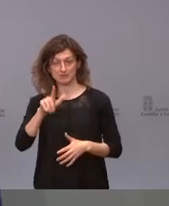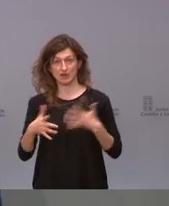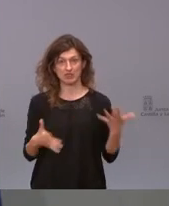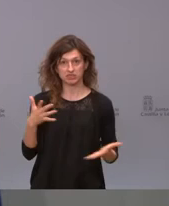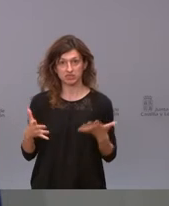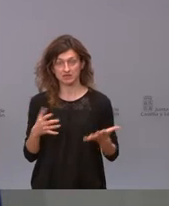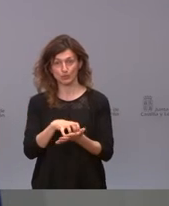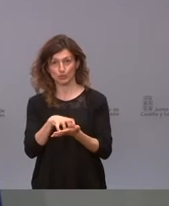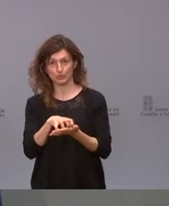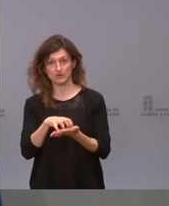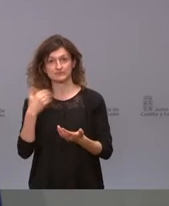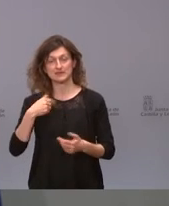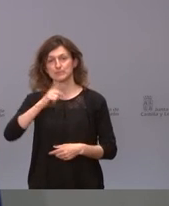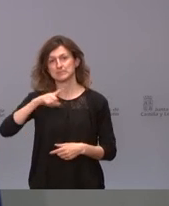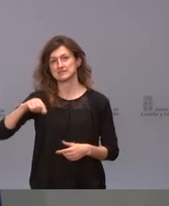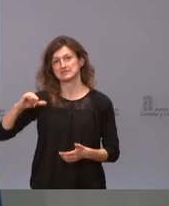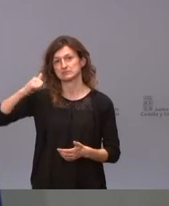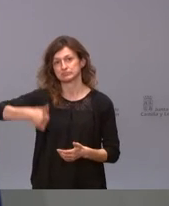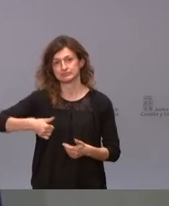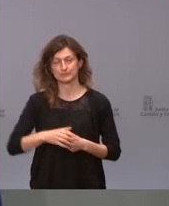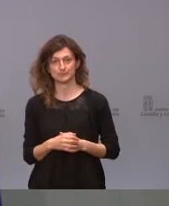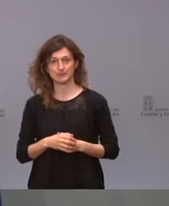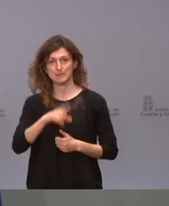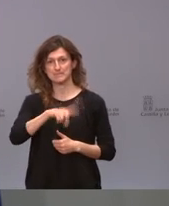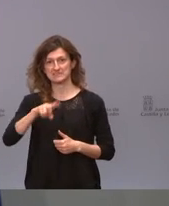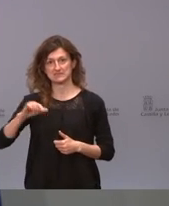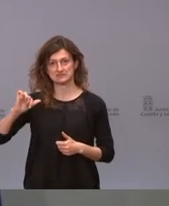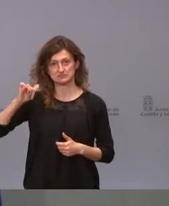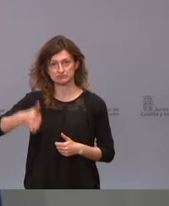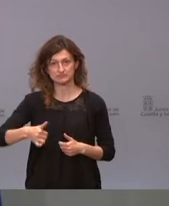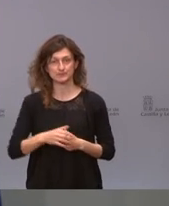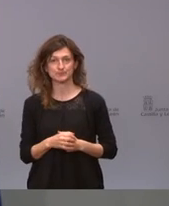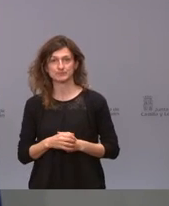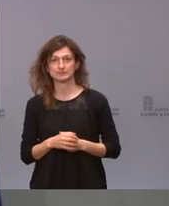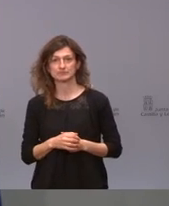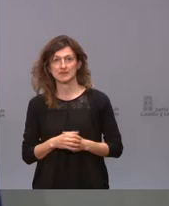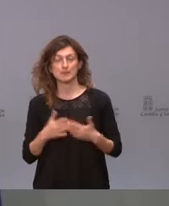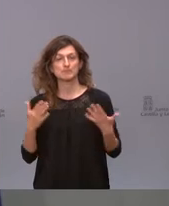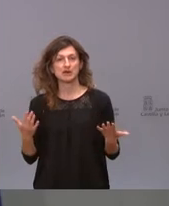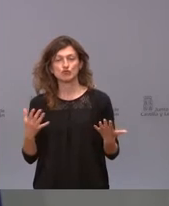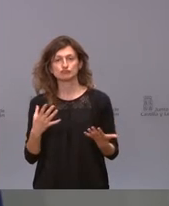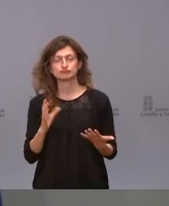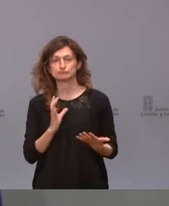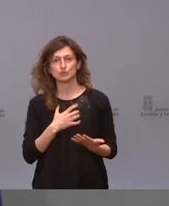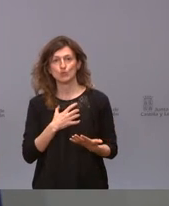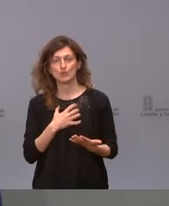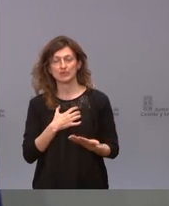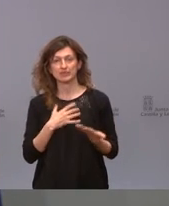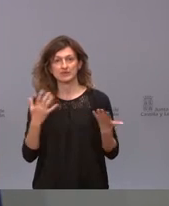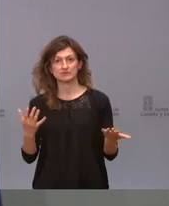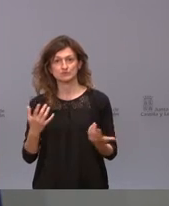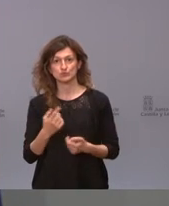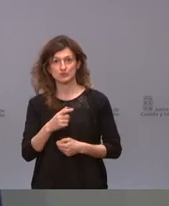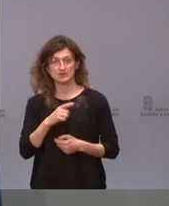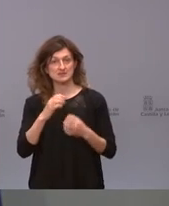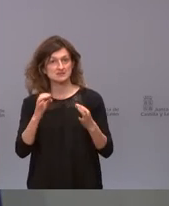y esto llevamos diciéndolo meses meses pero claro lo que no puede ser es que uno salga